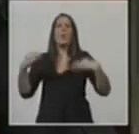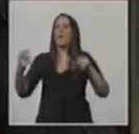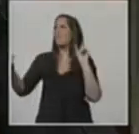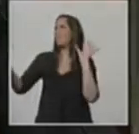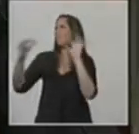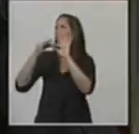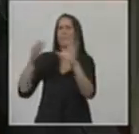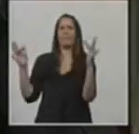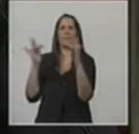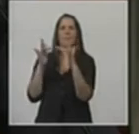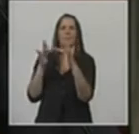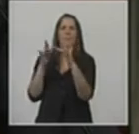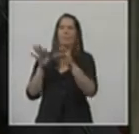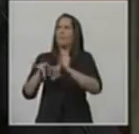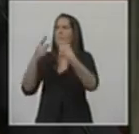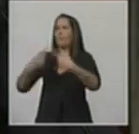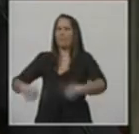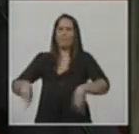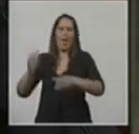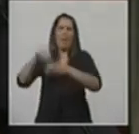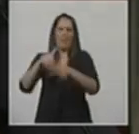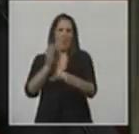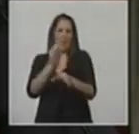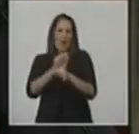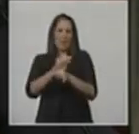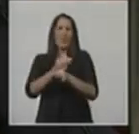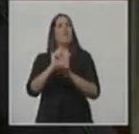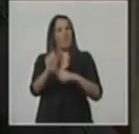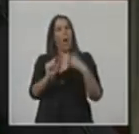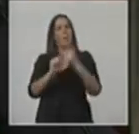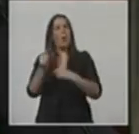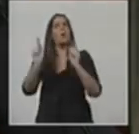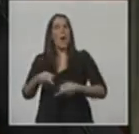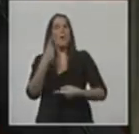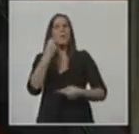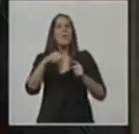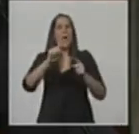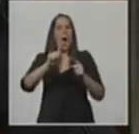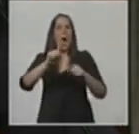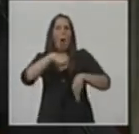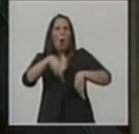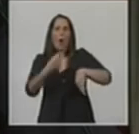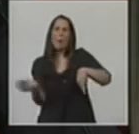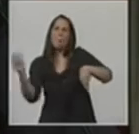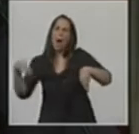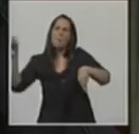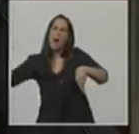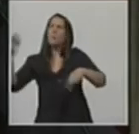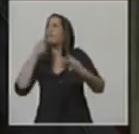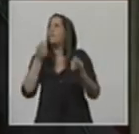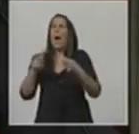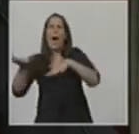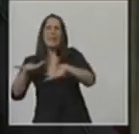nuevas tecnologías. E incorporar progresivamente la jornada extendida a través de actividades escolares,